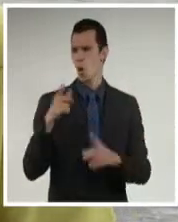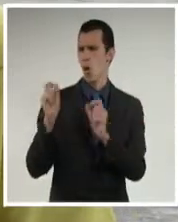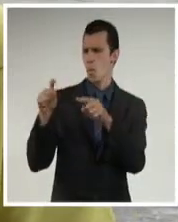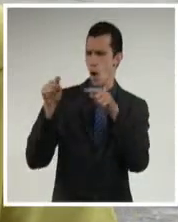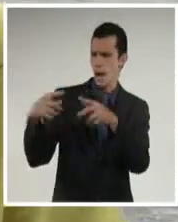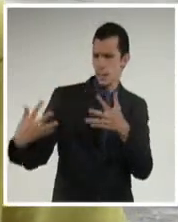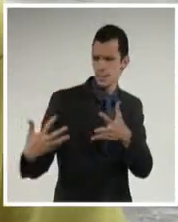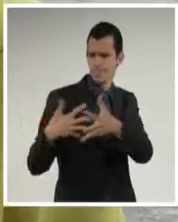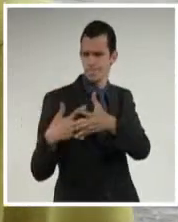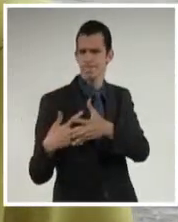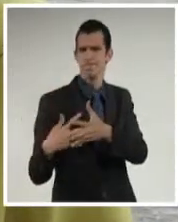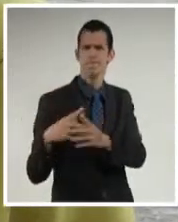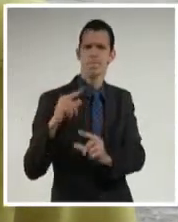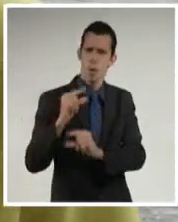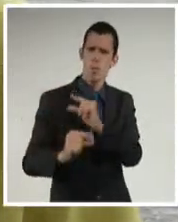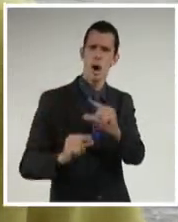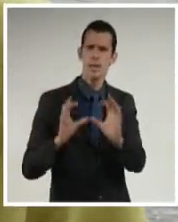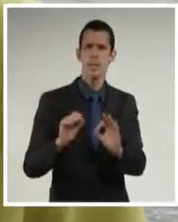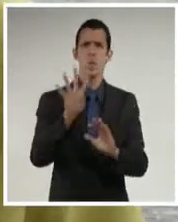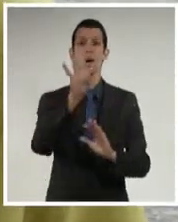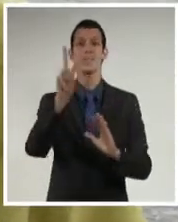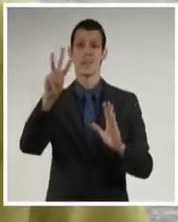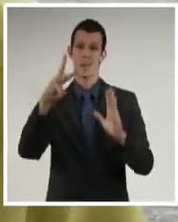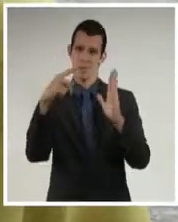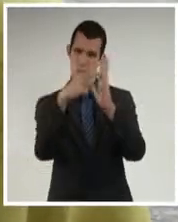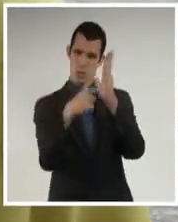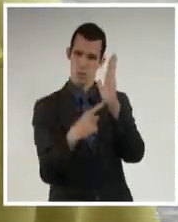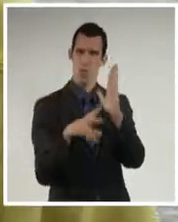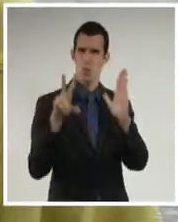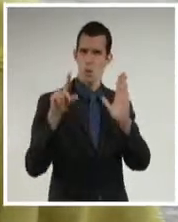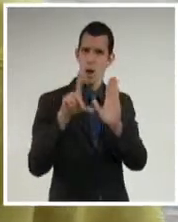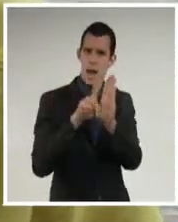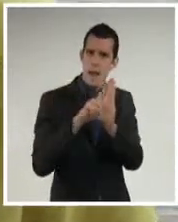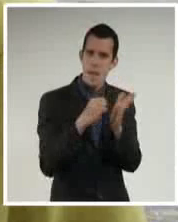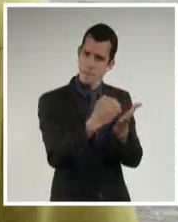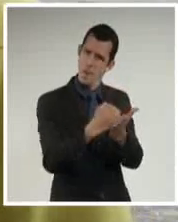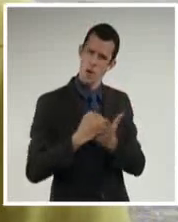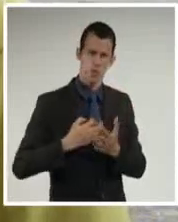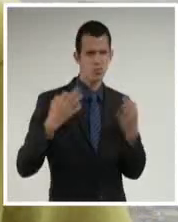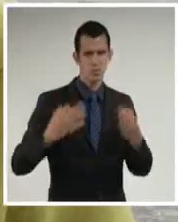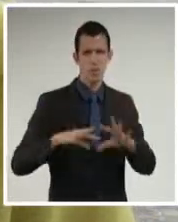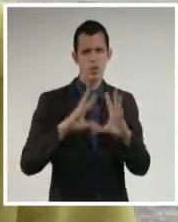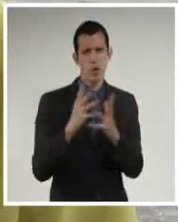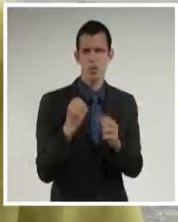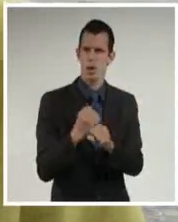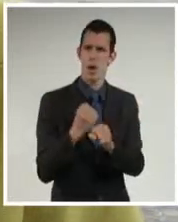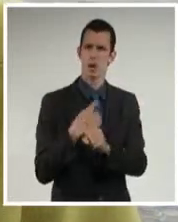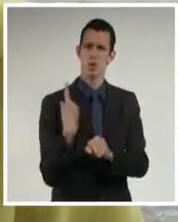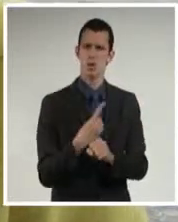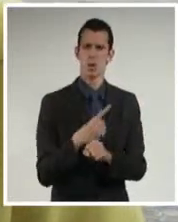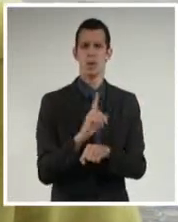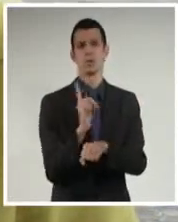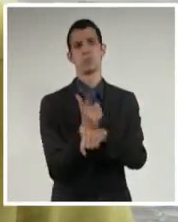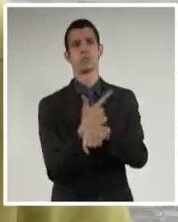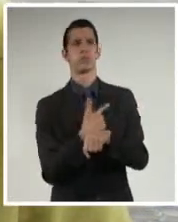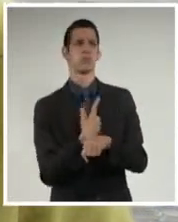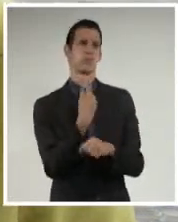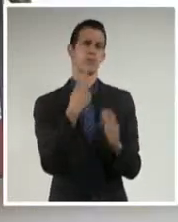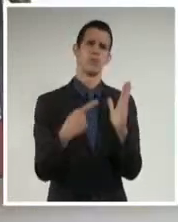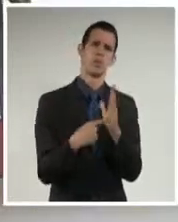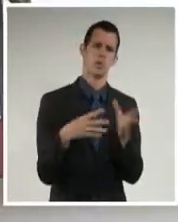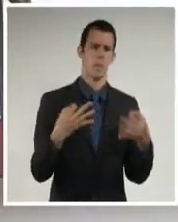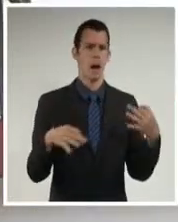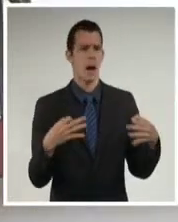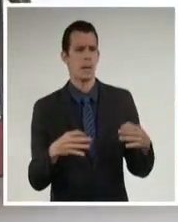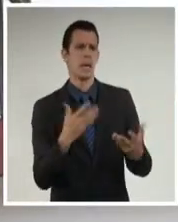fortalecido mucho el funcionamiento interno de la empresa, sin tener que solicitar tantas aprobaciones, con mayores facultades.